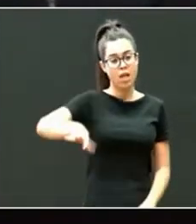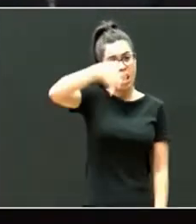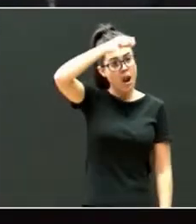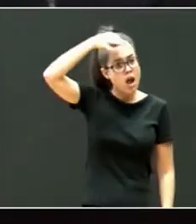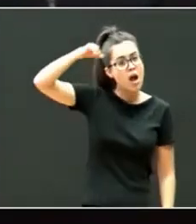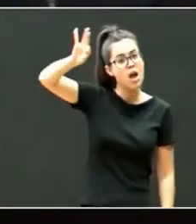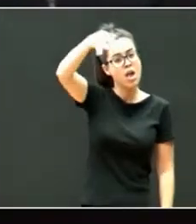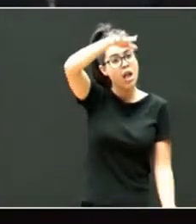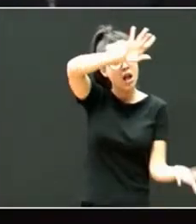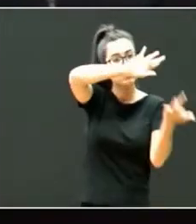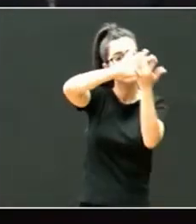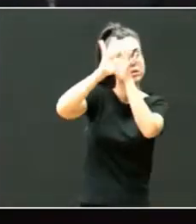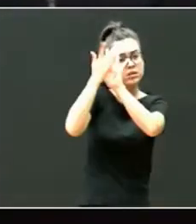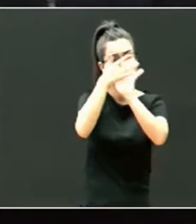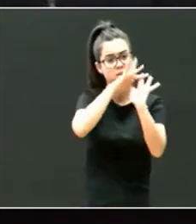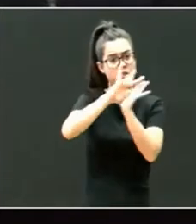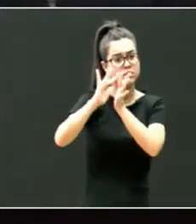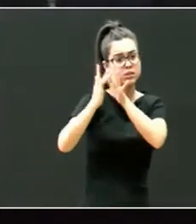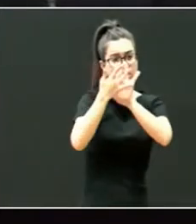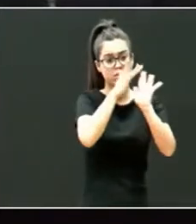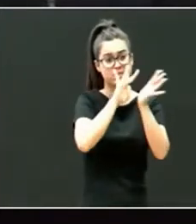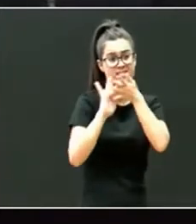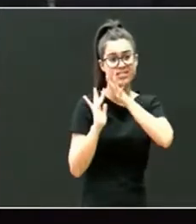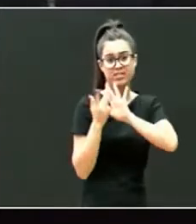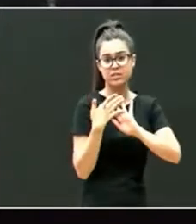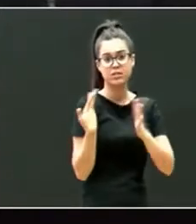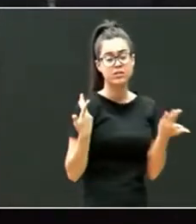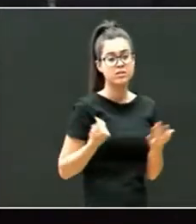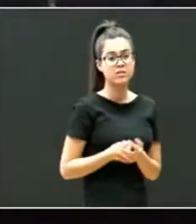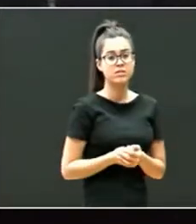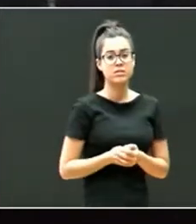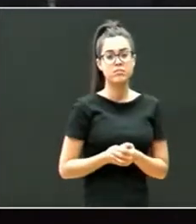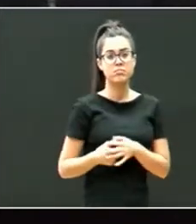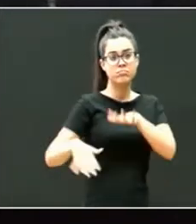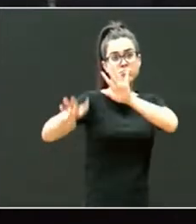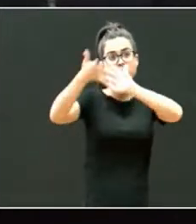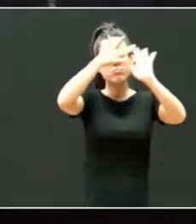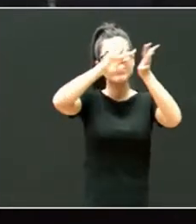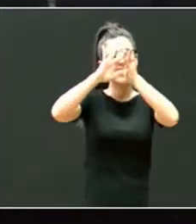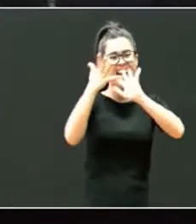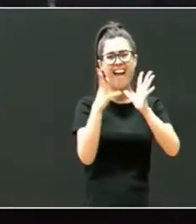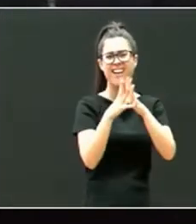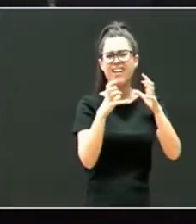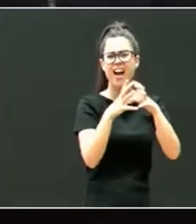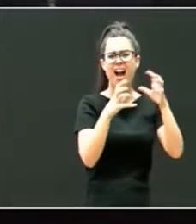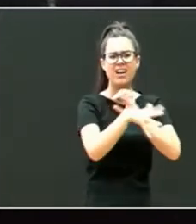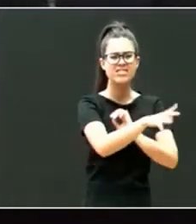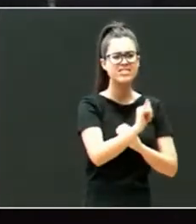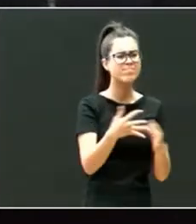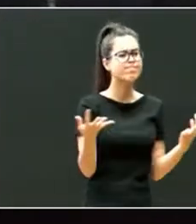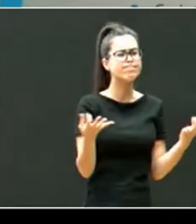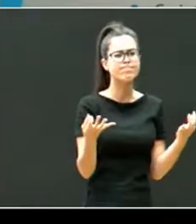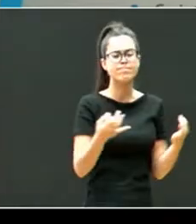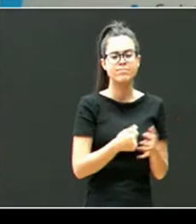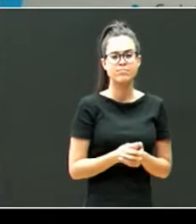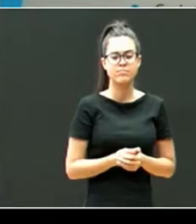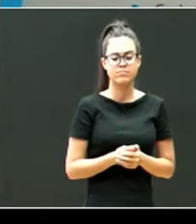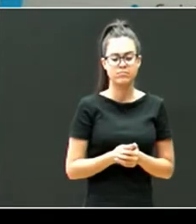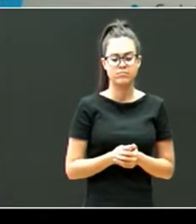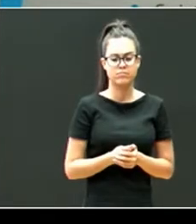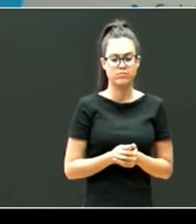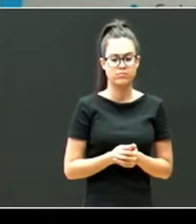hiperconectadas es como un gran seto que está ansioso porque el ambiente